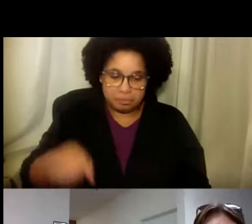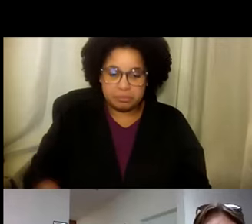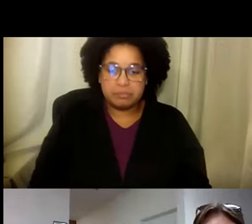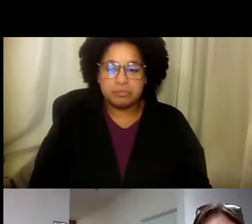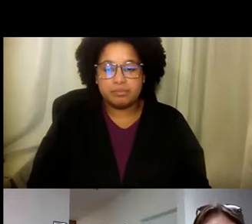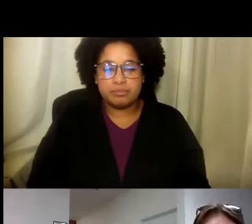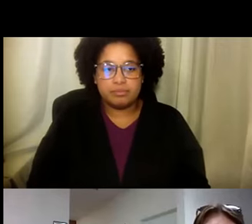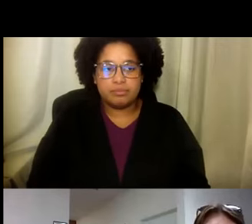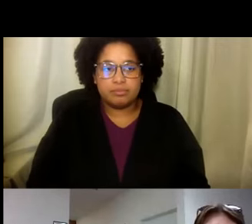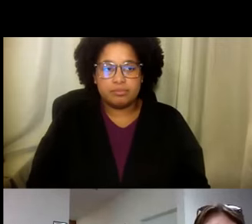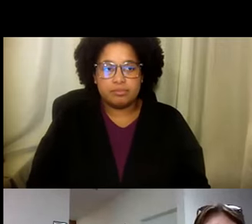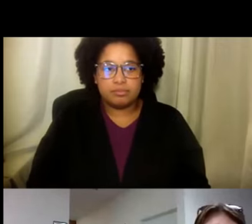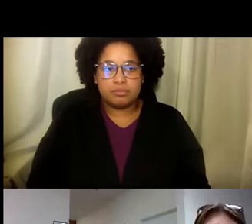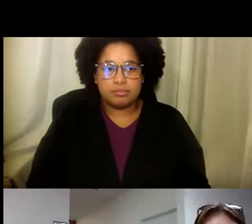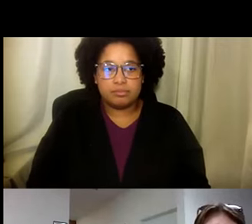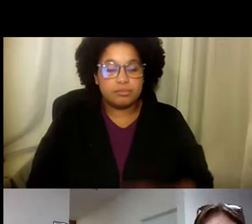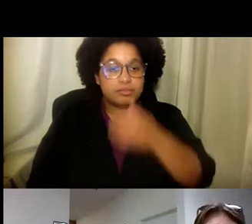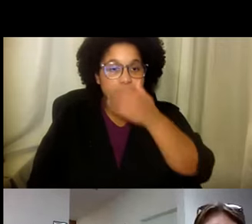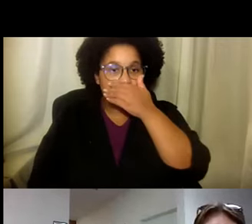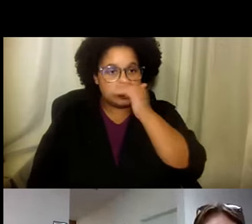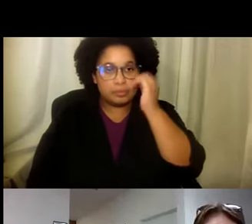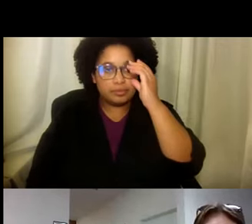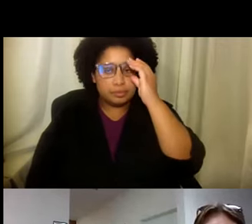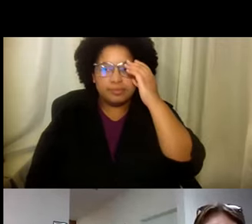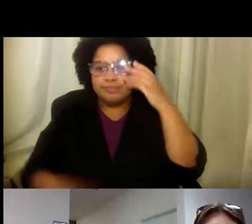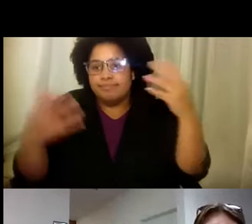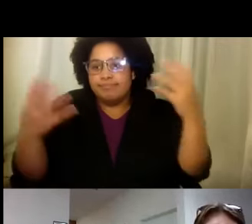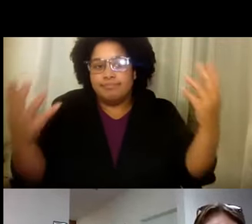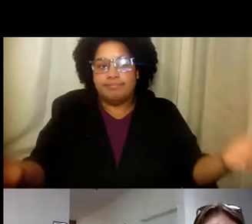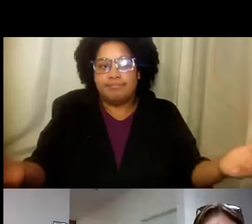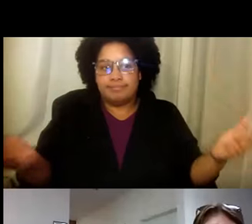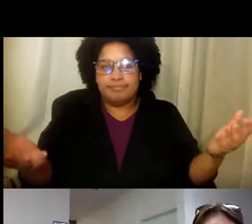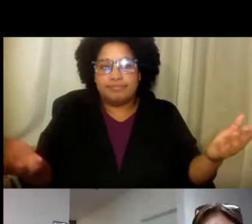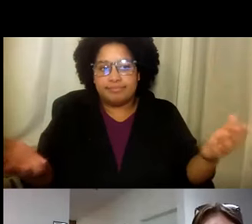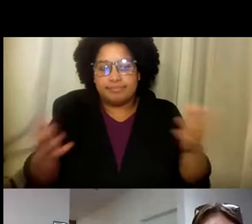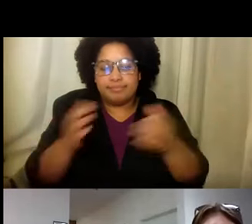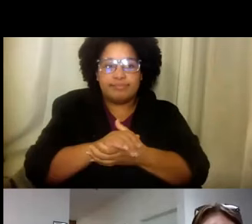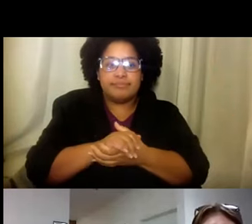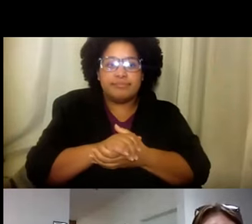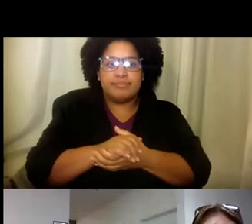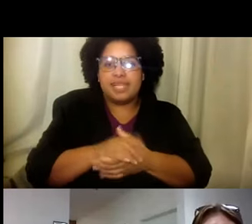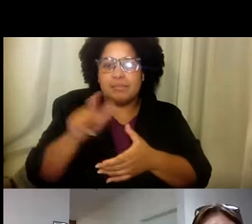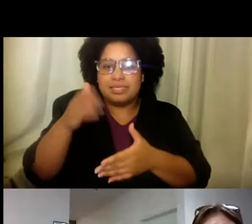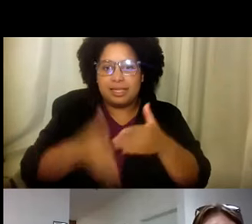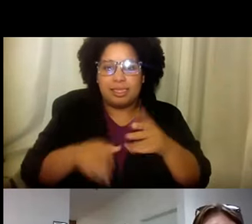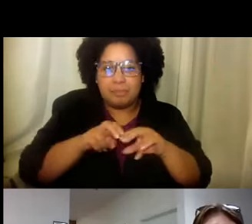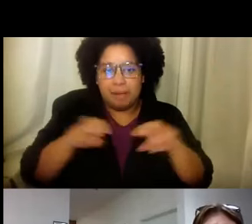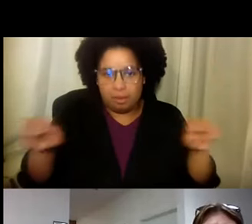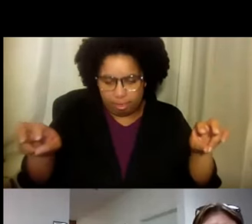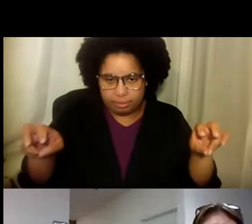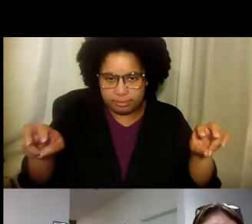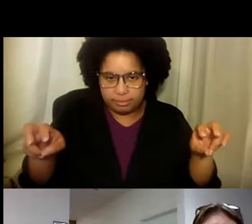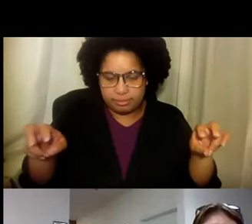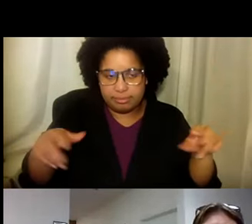Excelente. Eso mismo. Sí. Y miren. Dios mío. Tengo. Que.